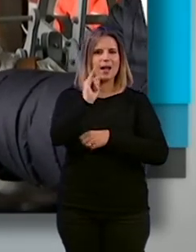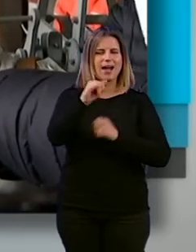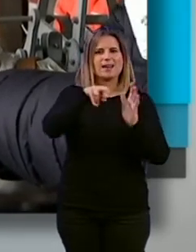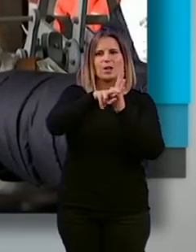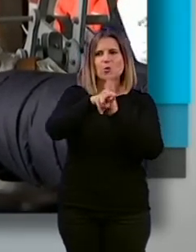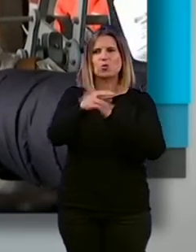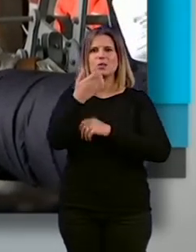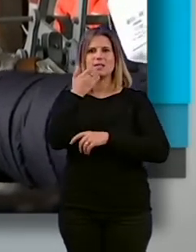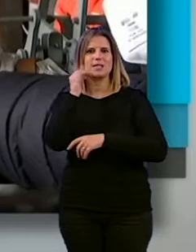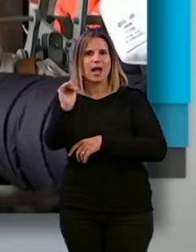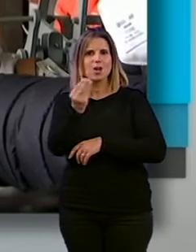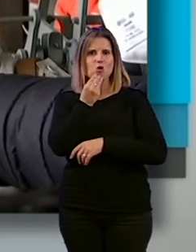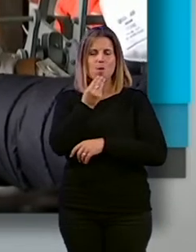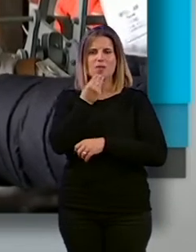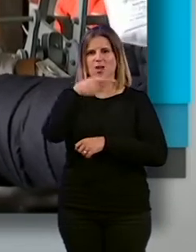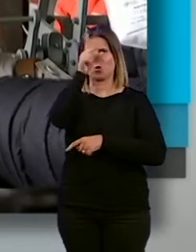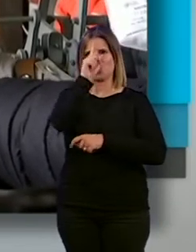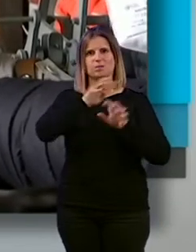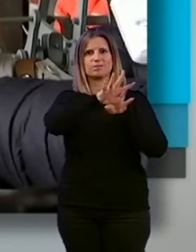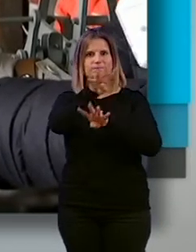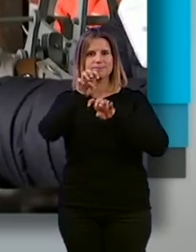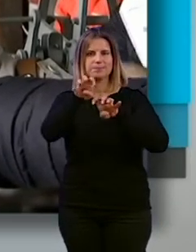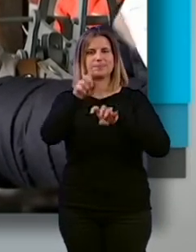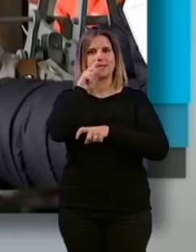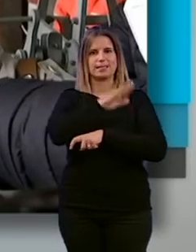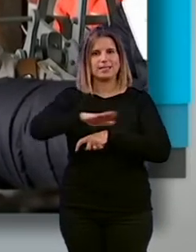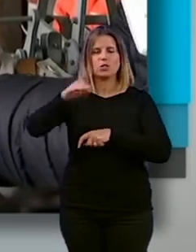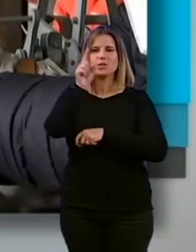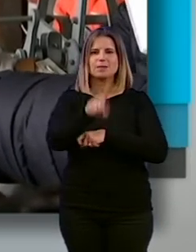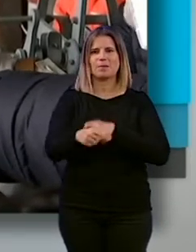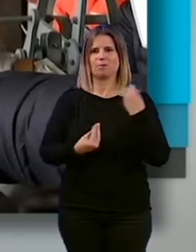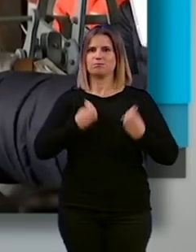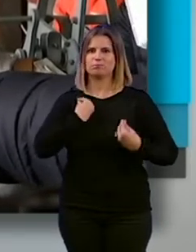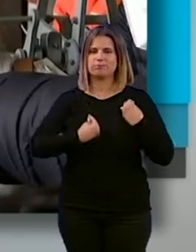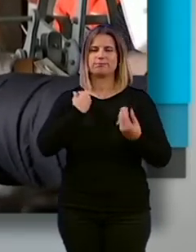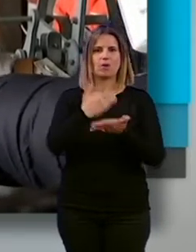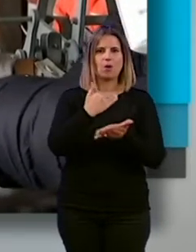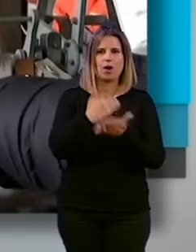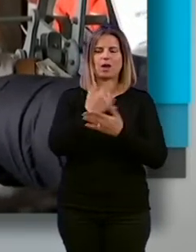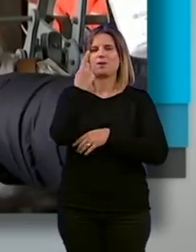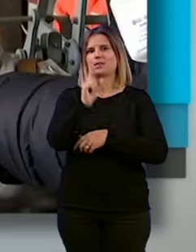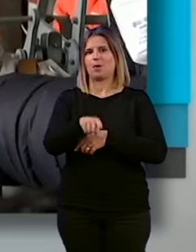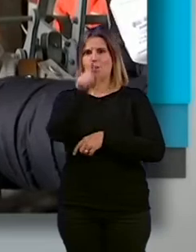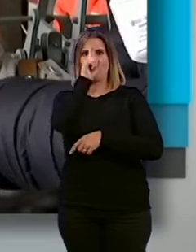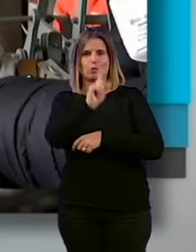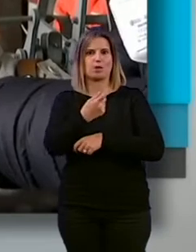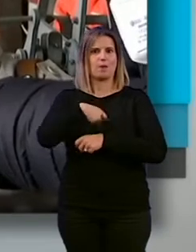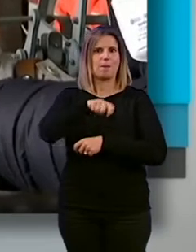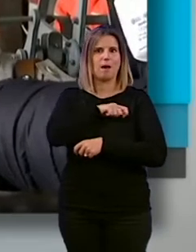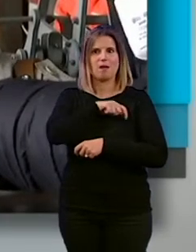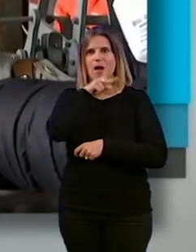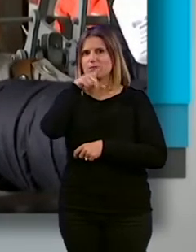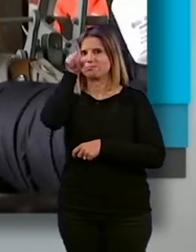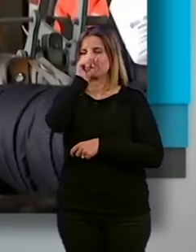comida, si todo eso. También los niños están asustados con los colegios, claro, porque como no saben español entonces